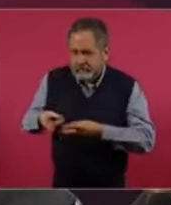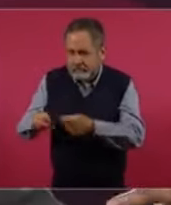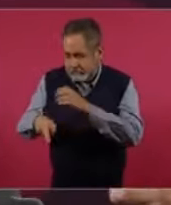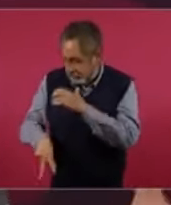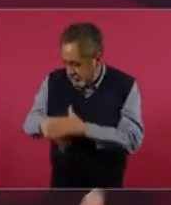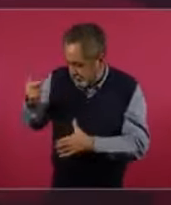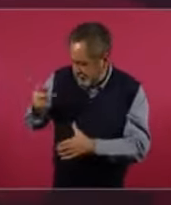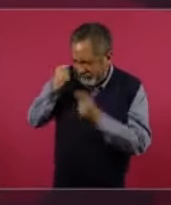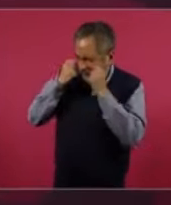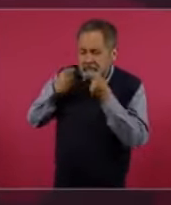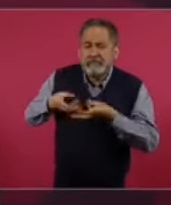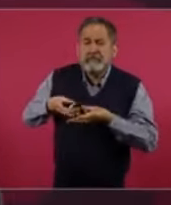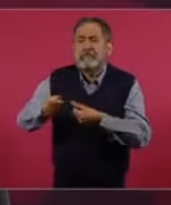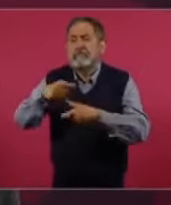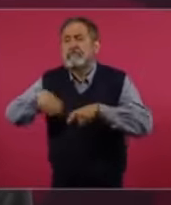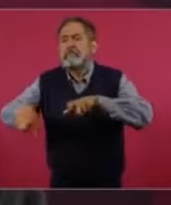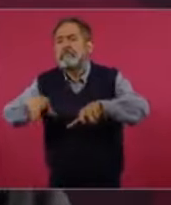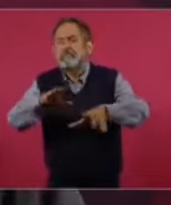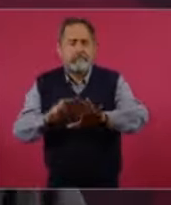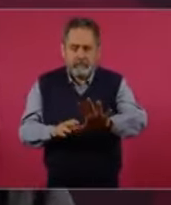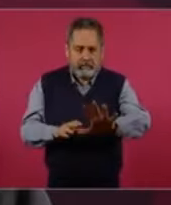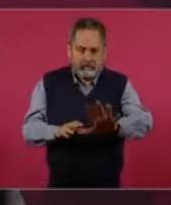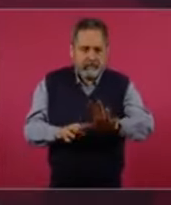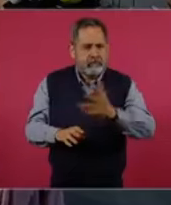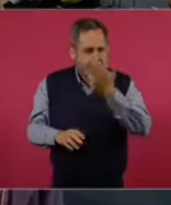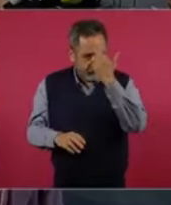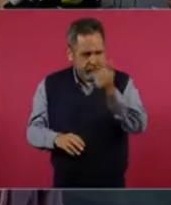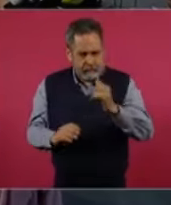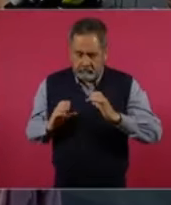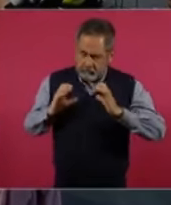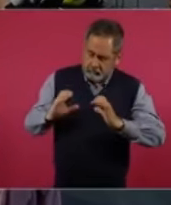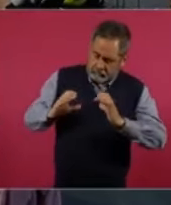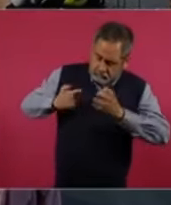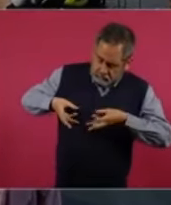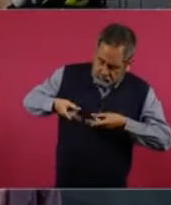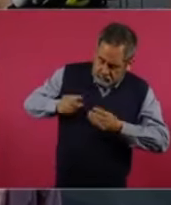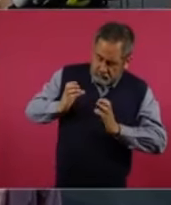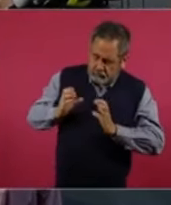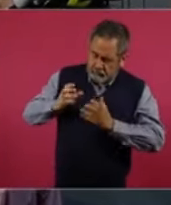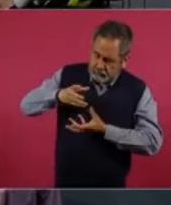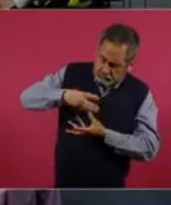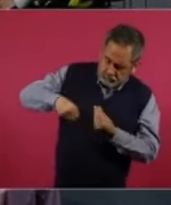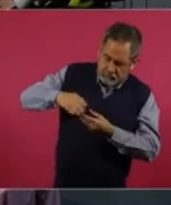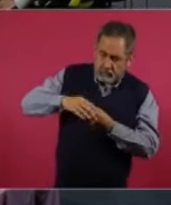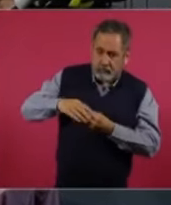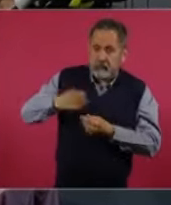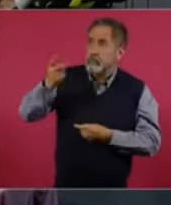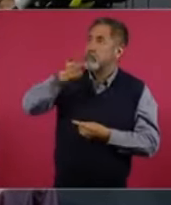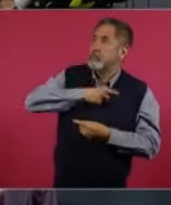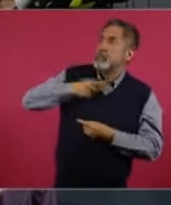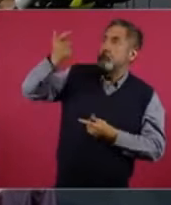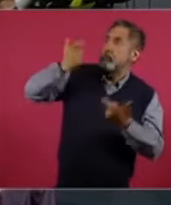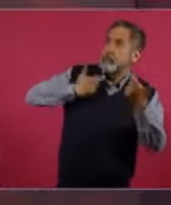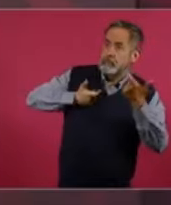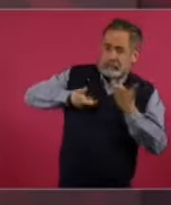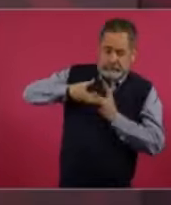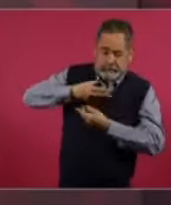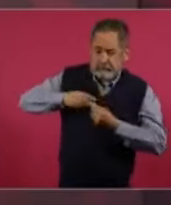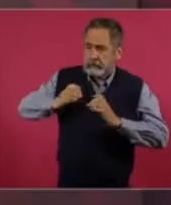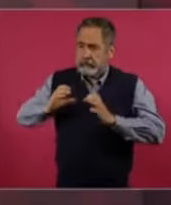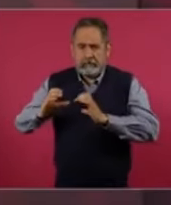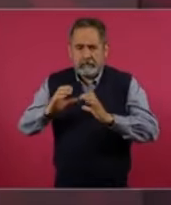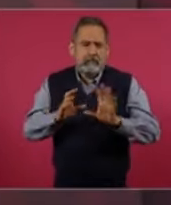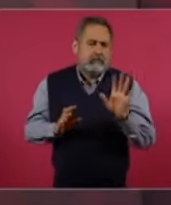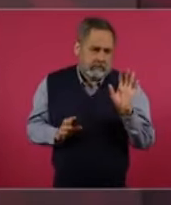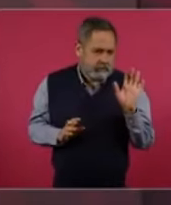cuida el manejo de deuda, pues